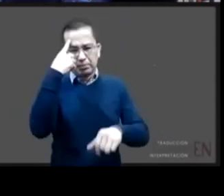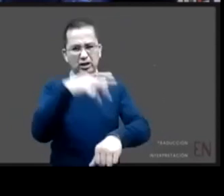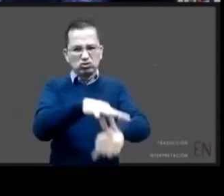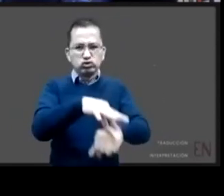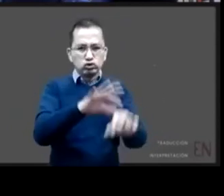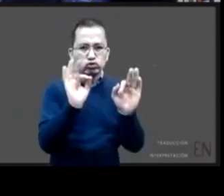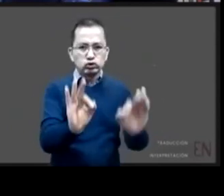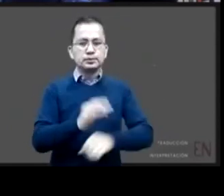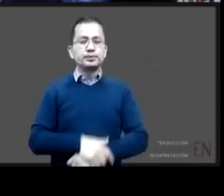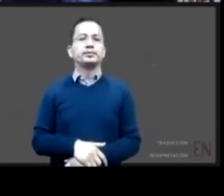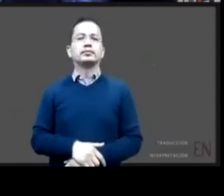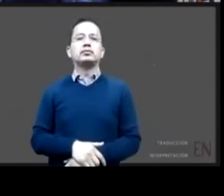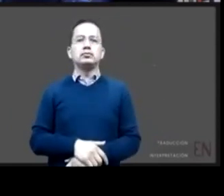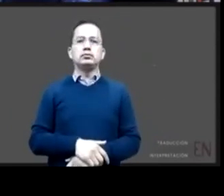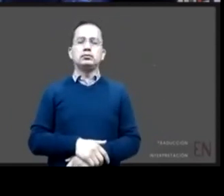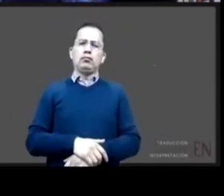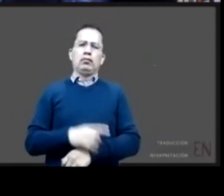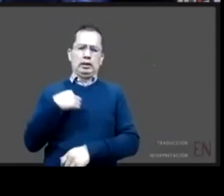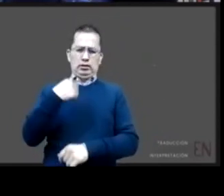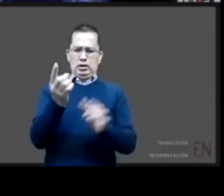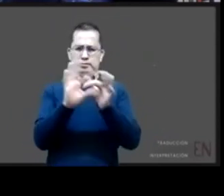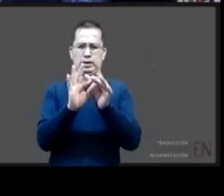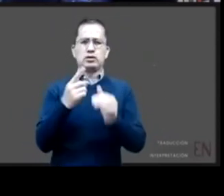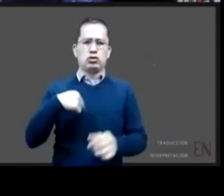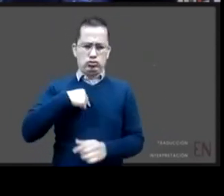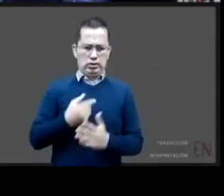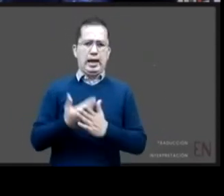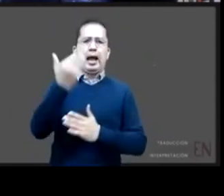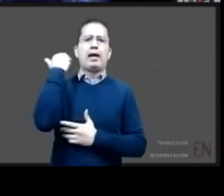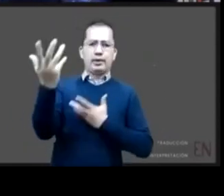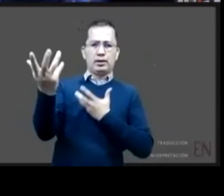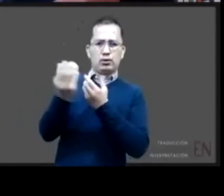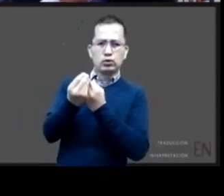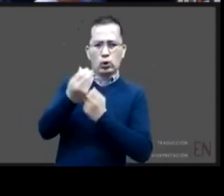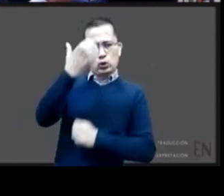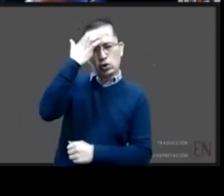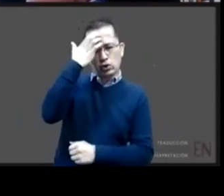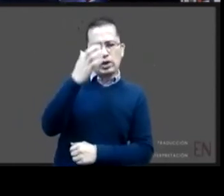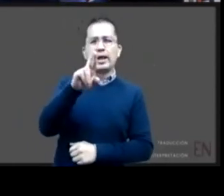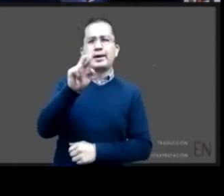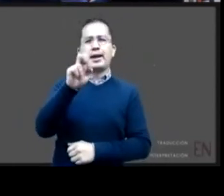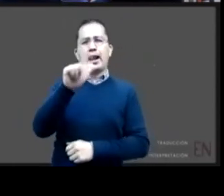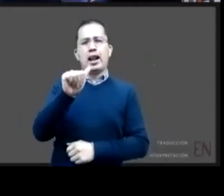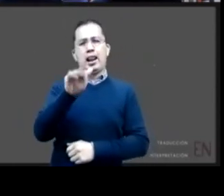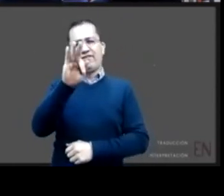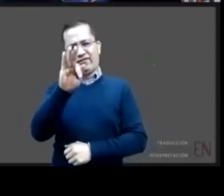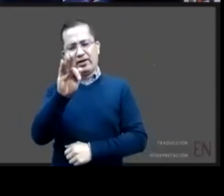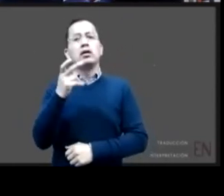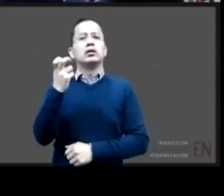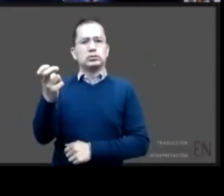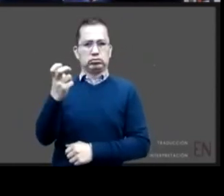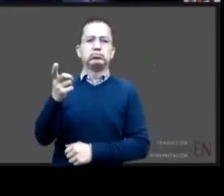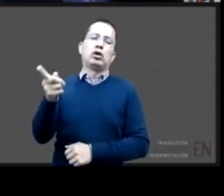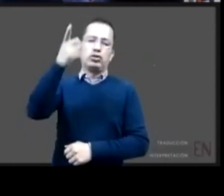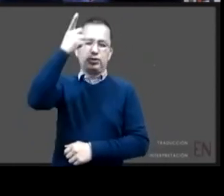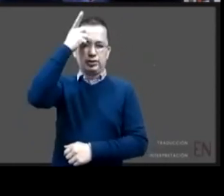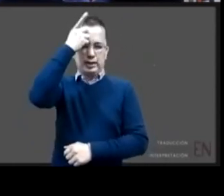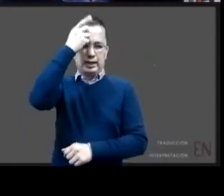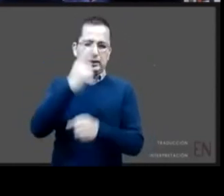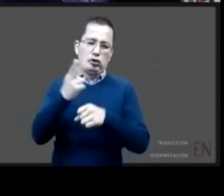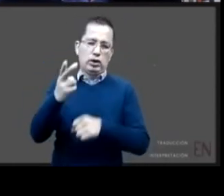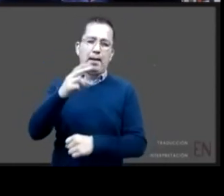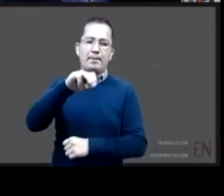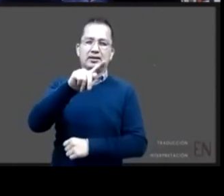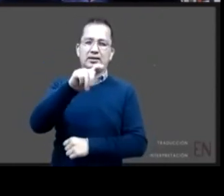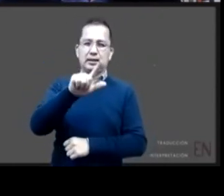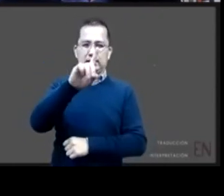RELAF a su directora Matilde Luna quien ha sido una gran aliada y compañera del Estado de Sonora igual con